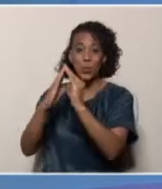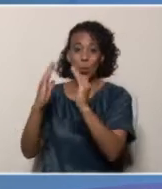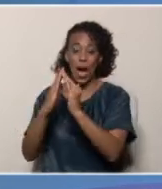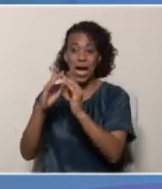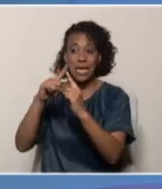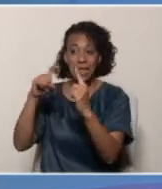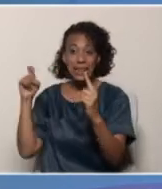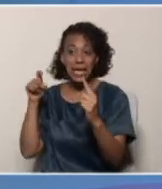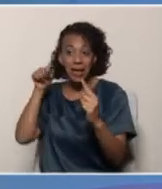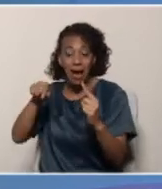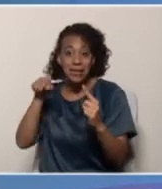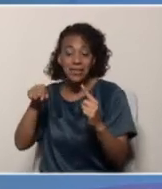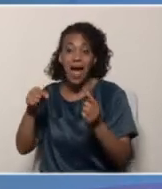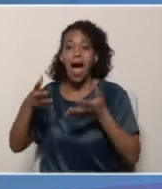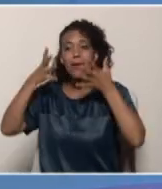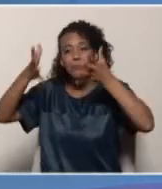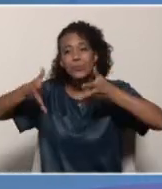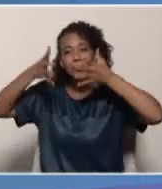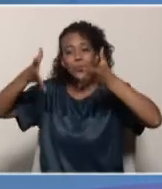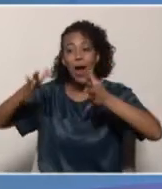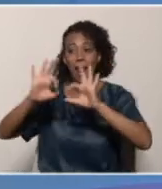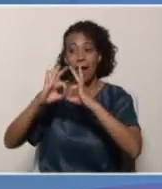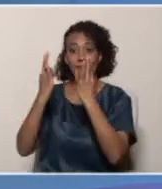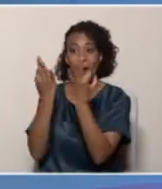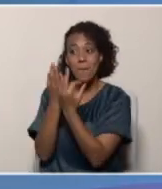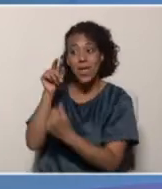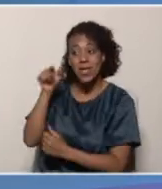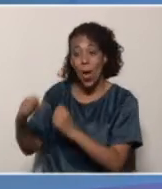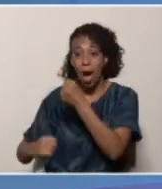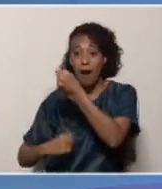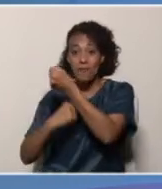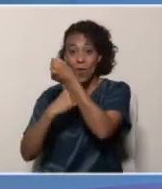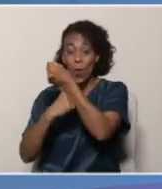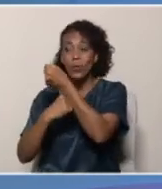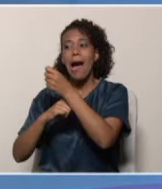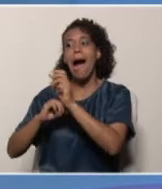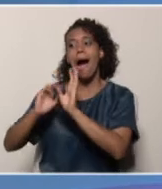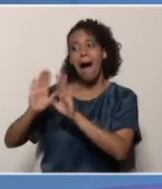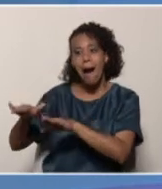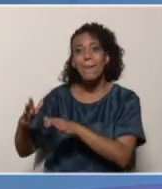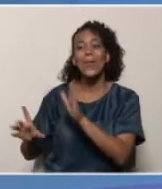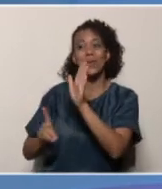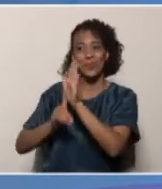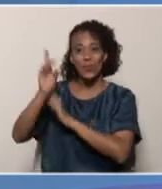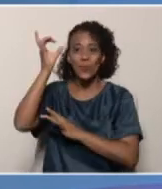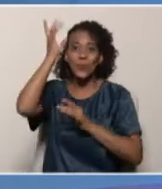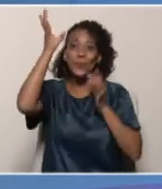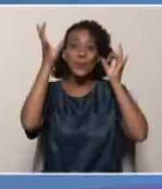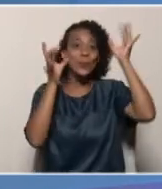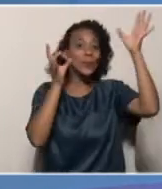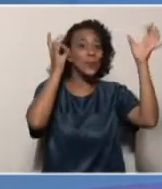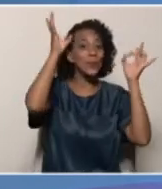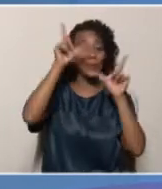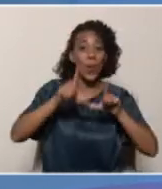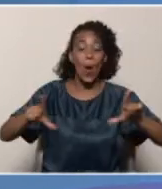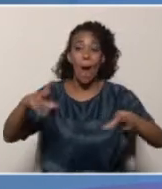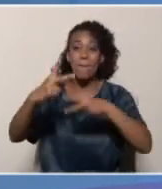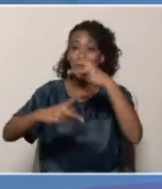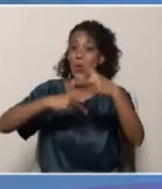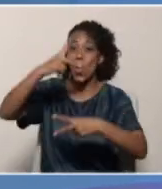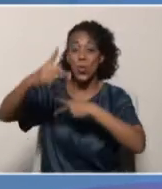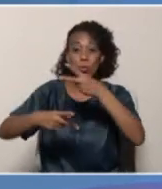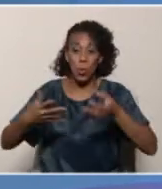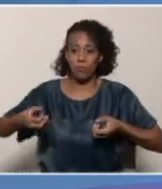También se dan todas las orientaciones para que con el apoyo de la familia puedan desarrollar una unidad de producción